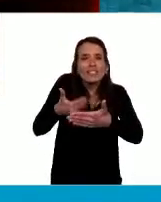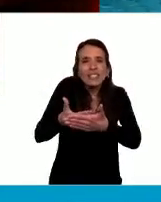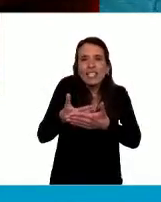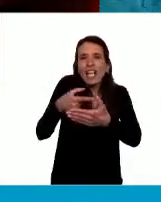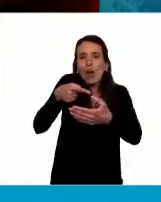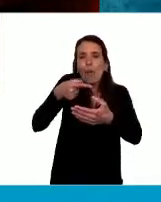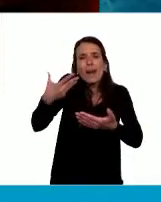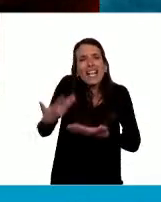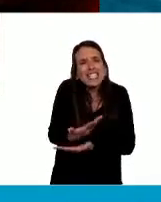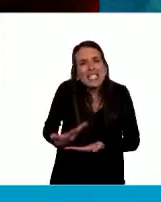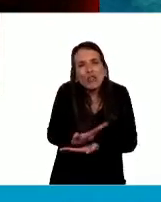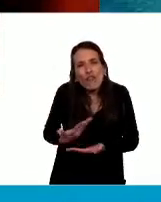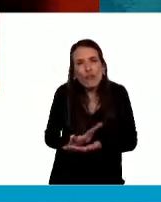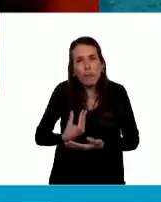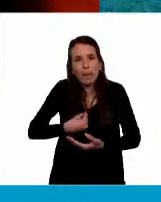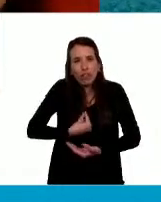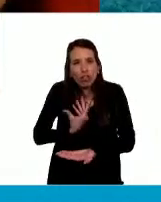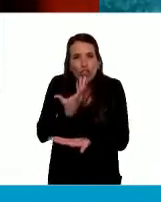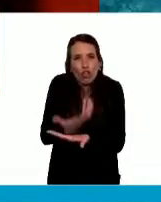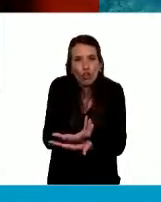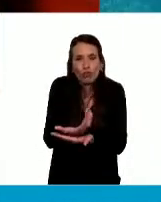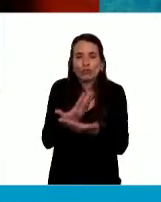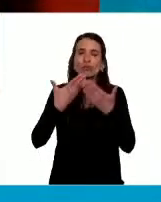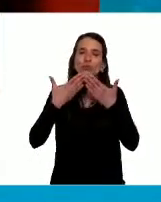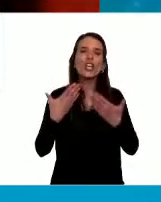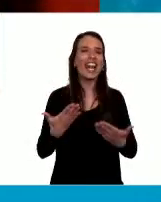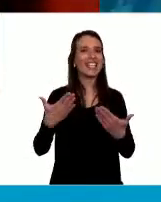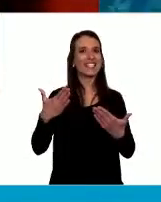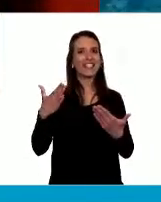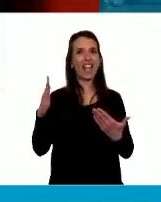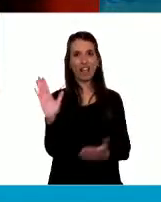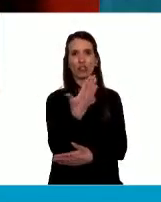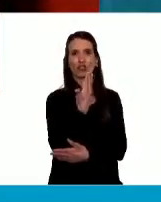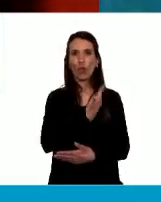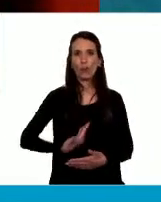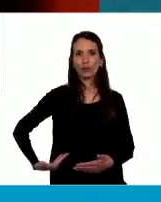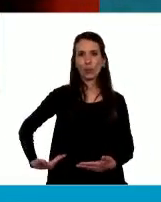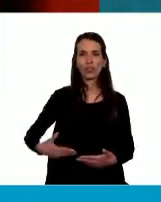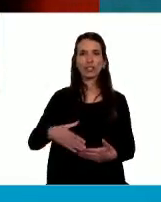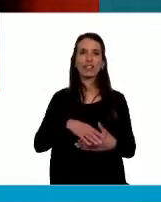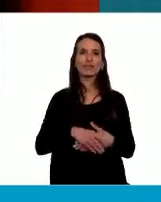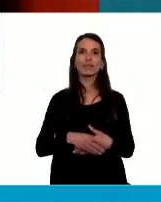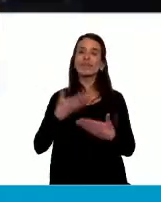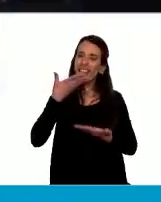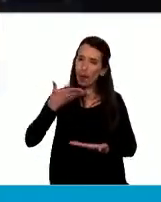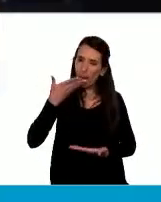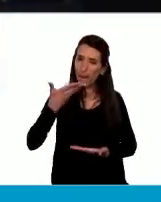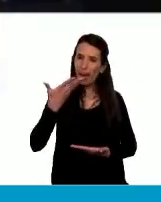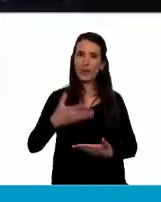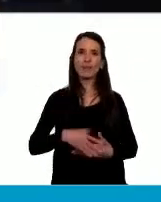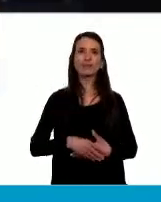sentimientos y muchas gracias, señor presidente, por darme la palabra. Gracias. ¡Gracias!